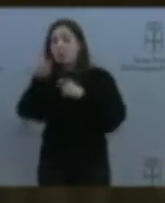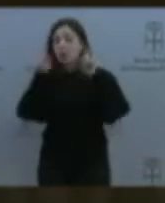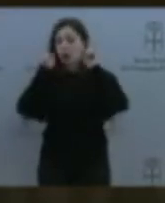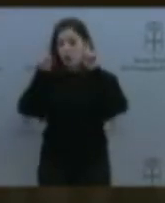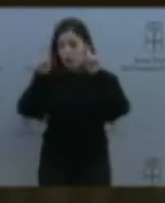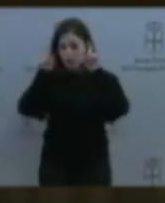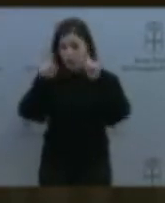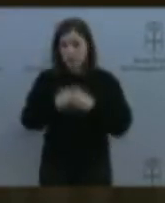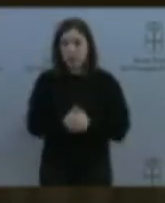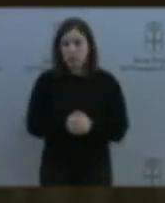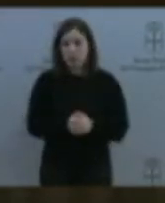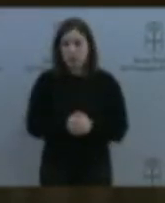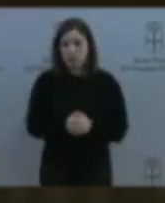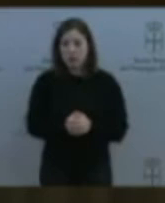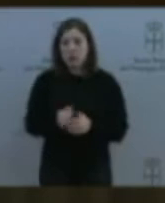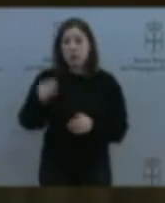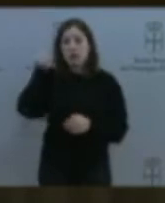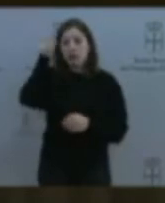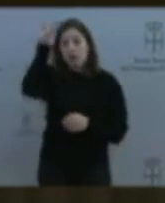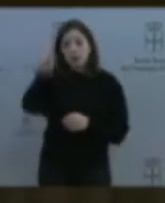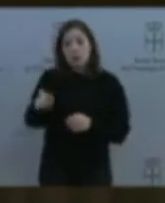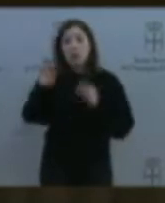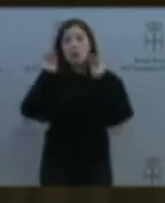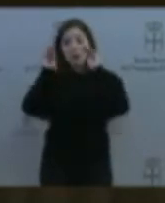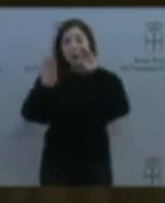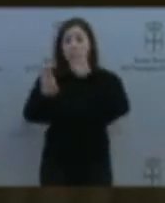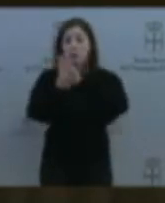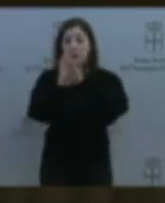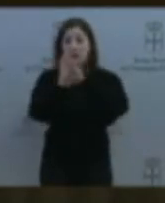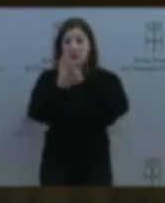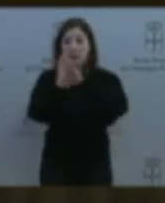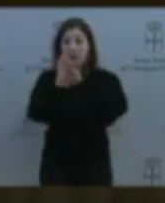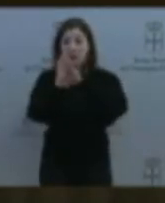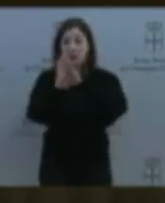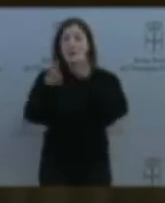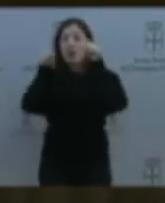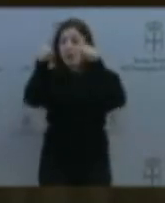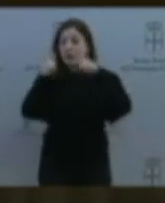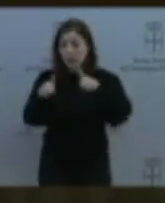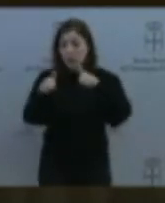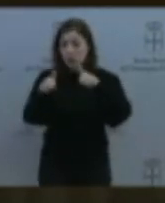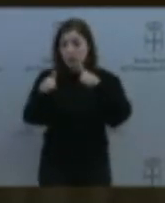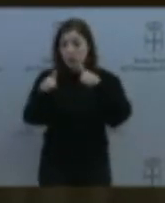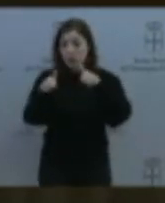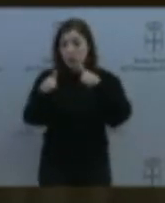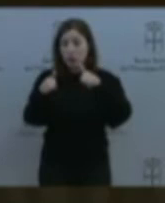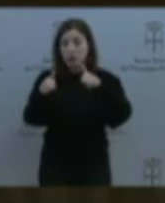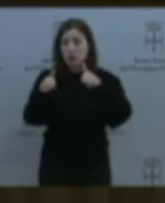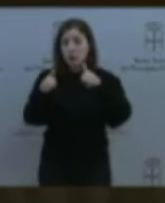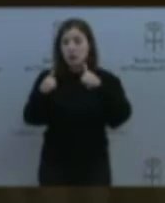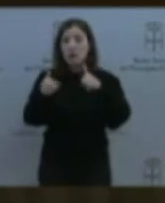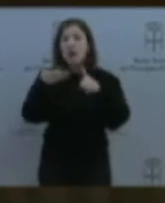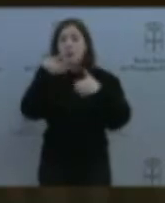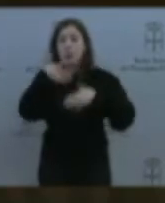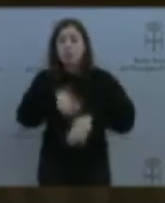como formación permanente del profesorado la certificación de superar la prueba de conocencia de lingüa asturiana en el su nivel competencial B2,